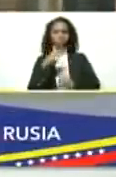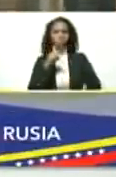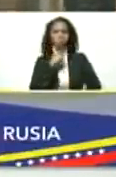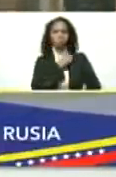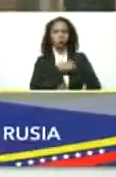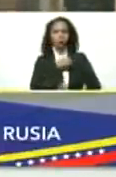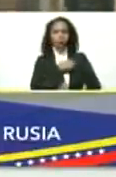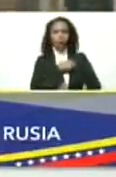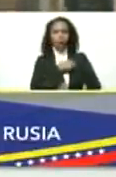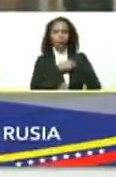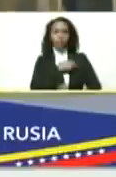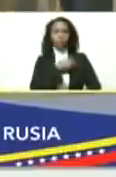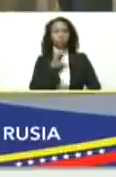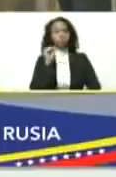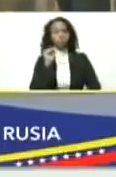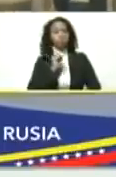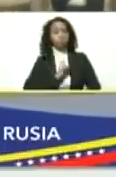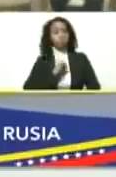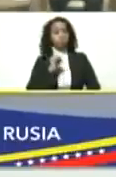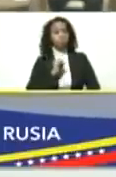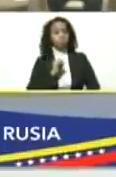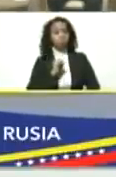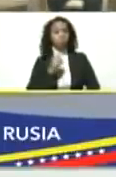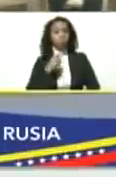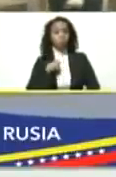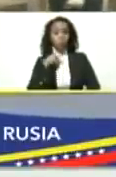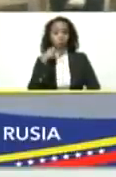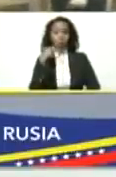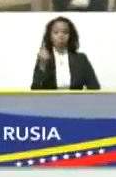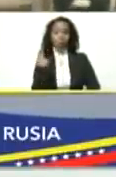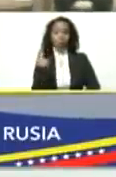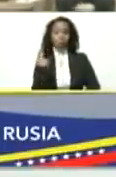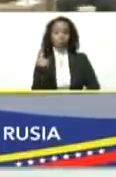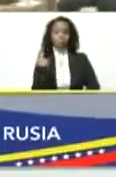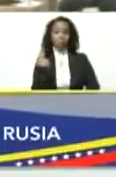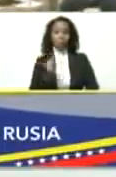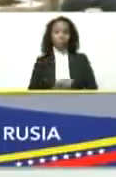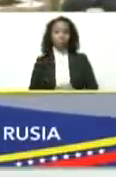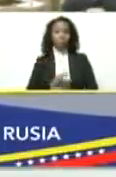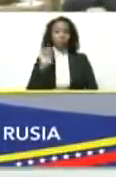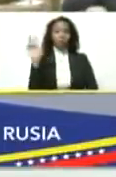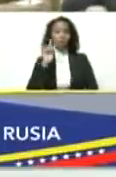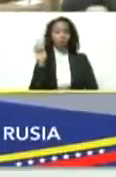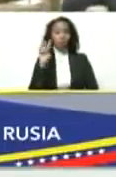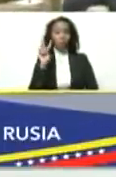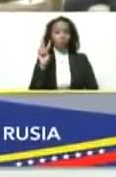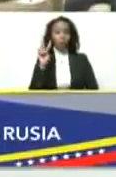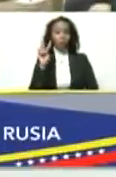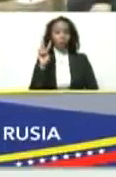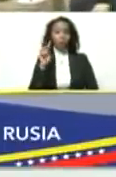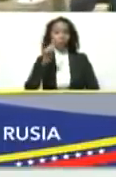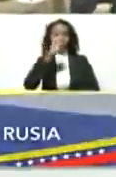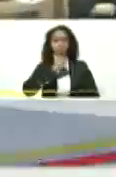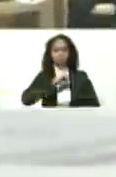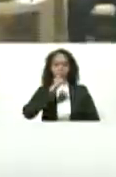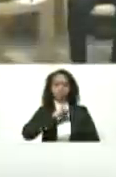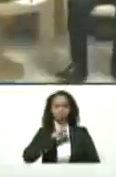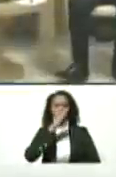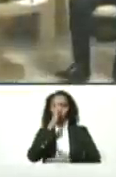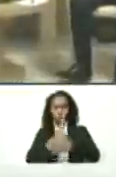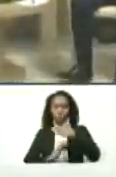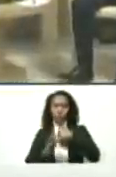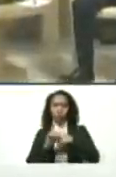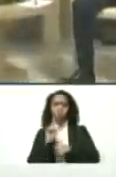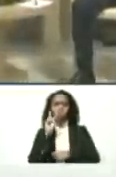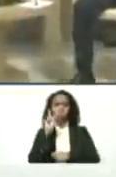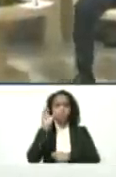Y efectivamente, yo le dije, Venezuela ha resistido modestamente un país